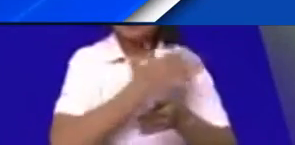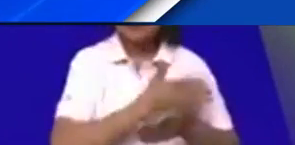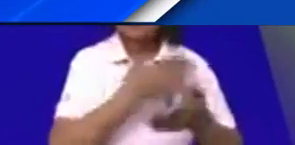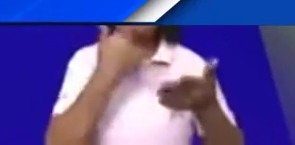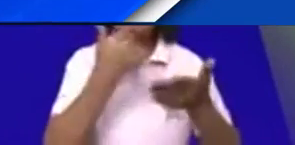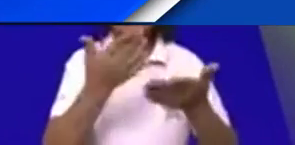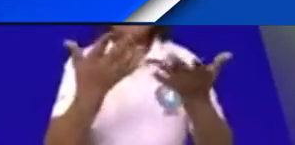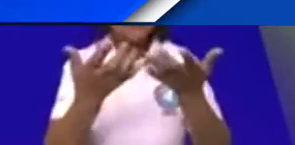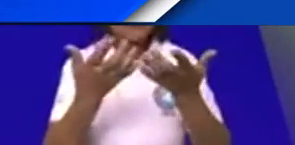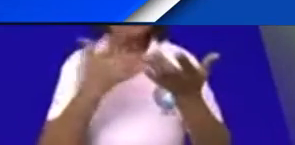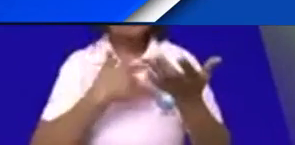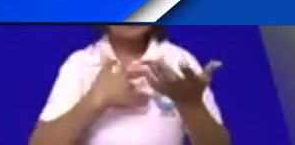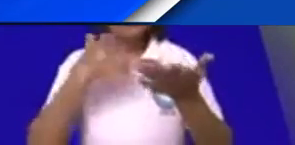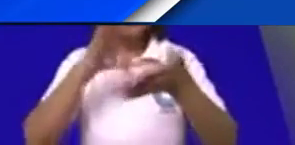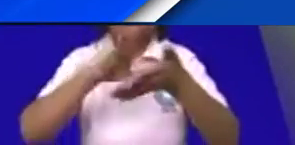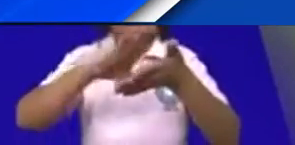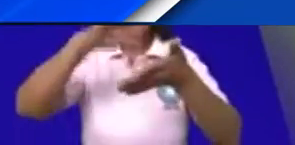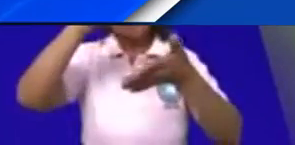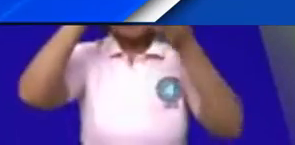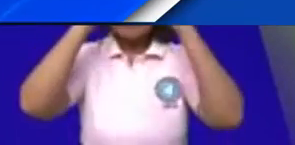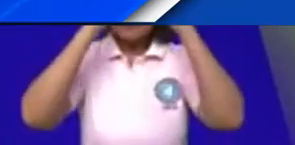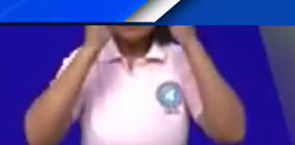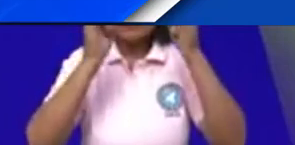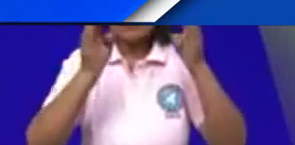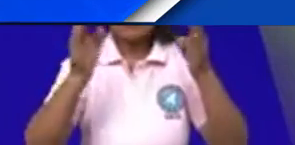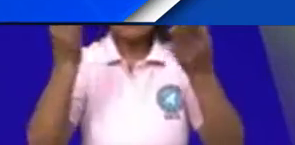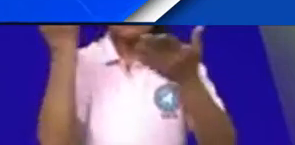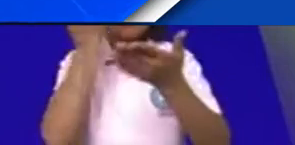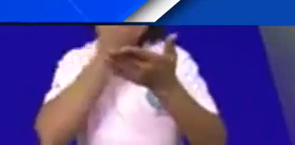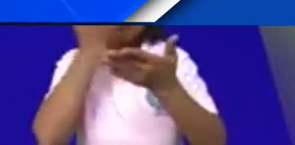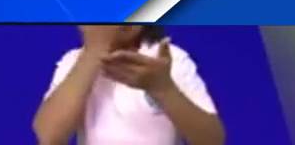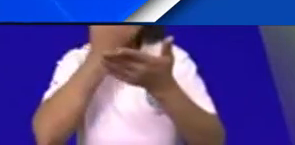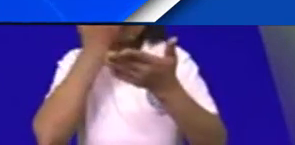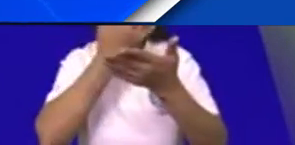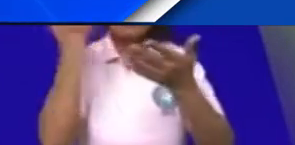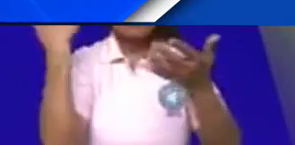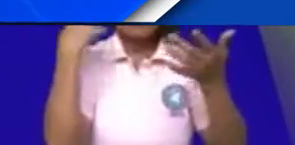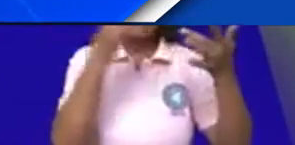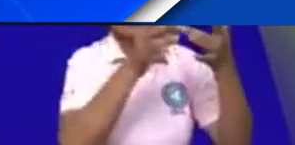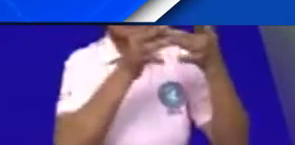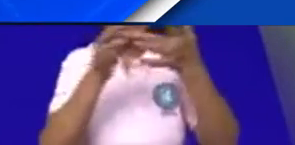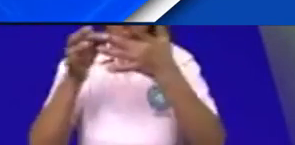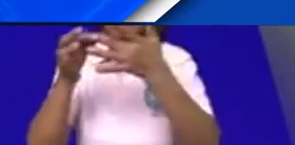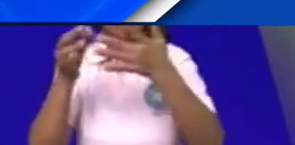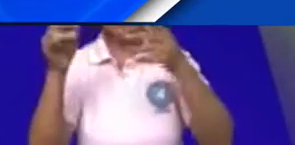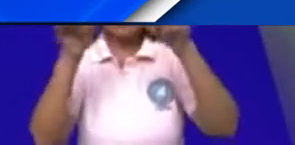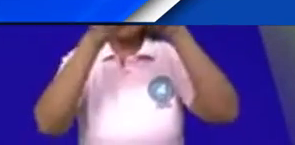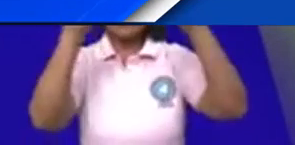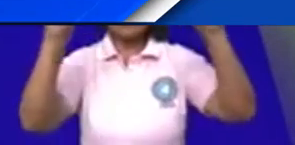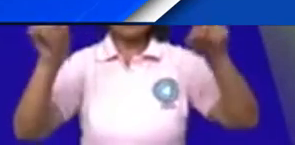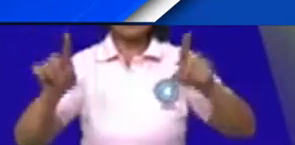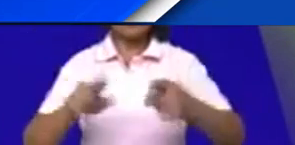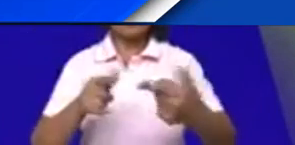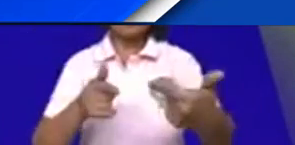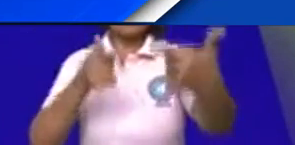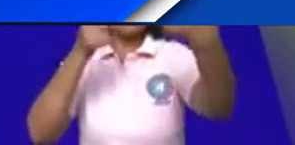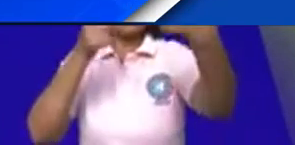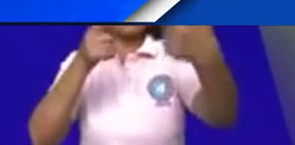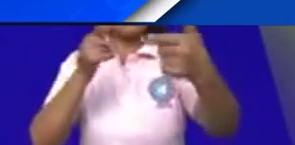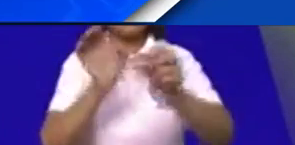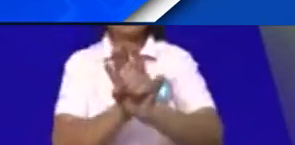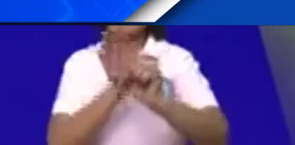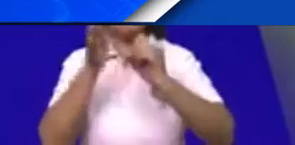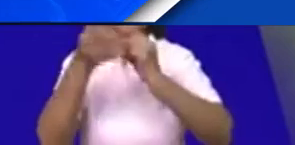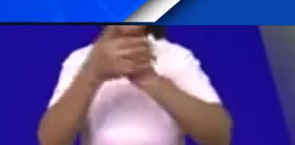de la preparación para atender la formación profesional desde los entornos virtuales, pero la pandemia nos